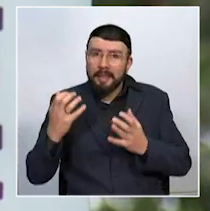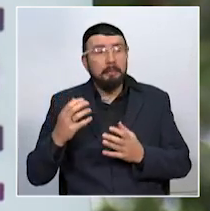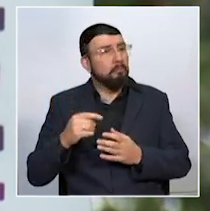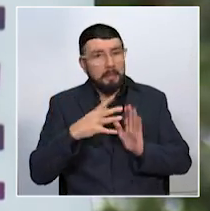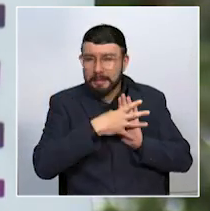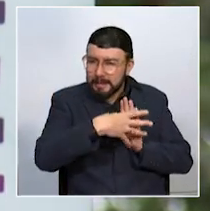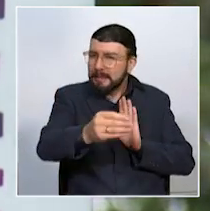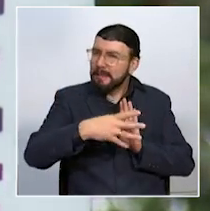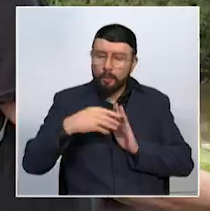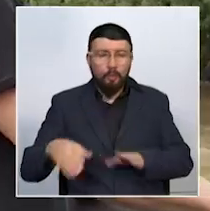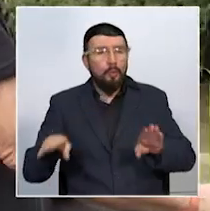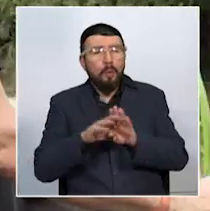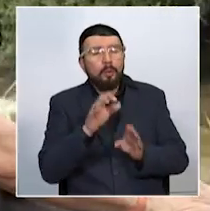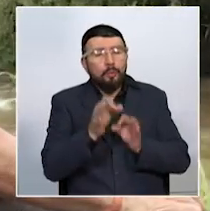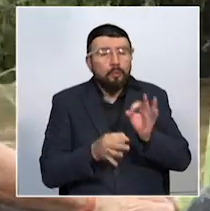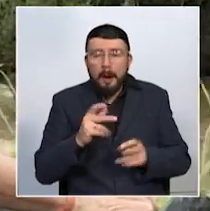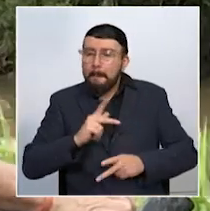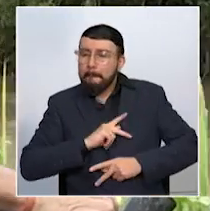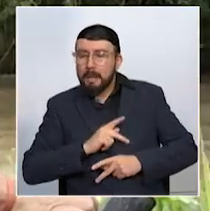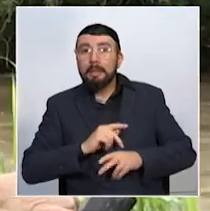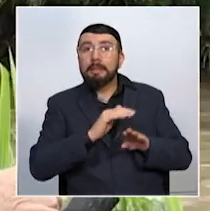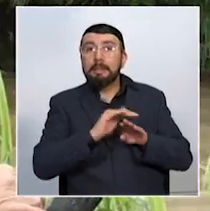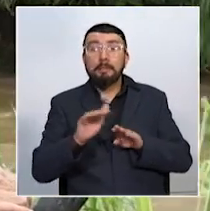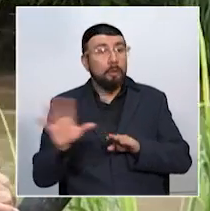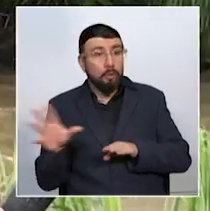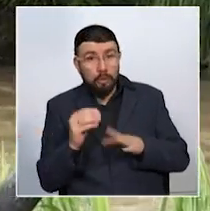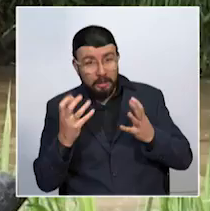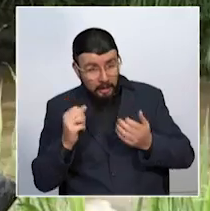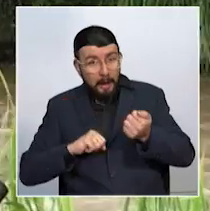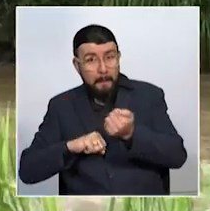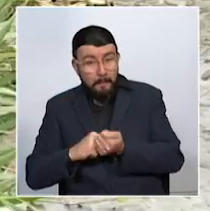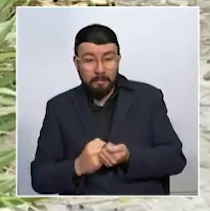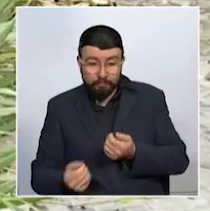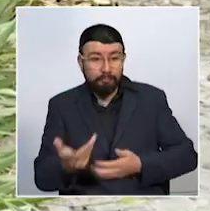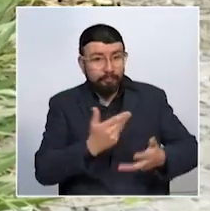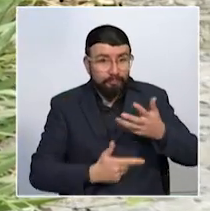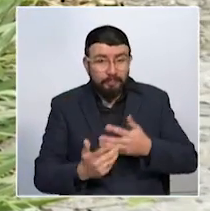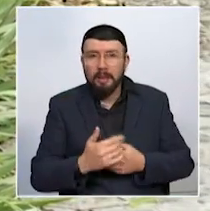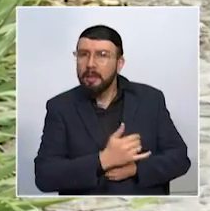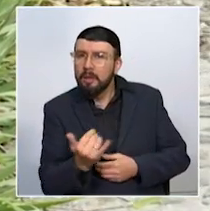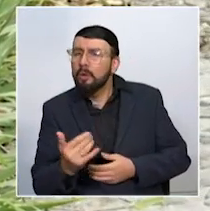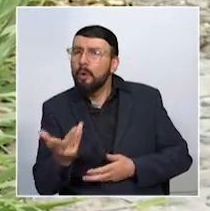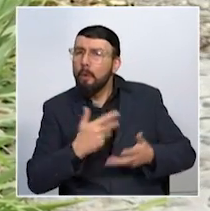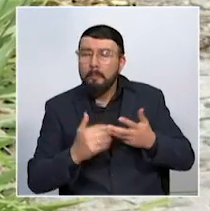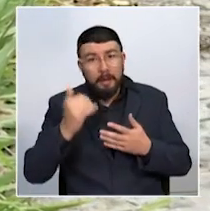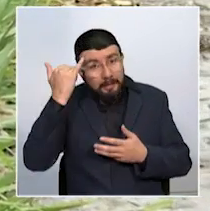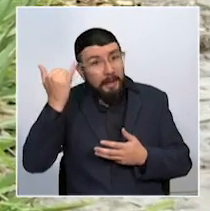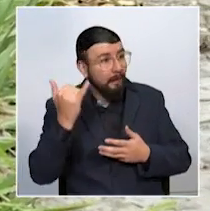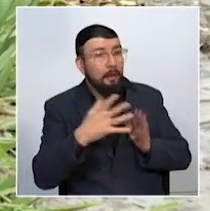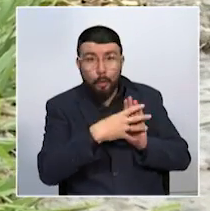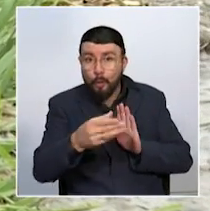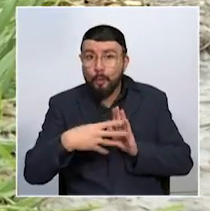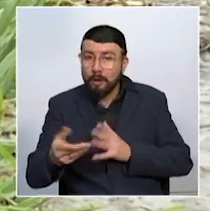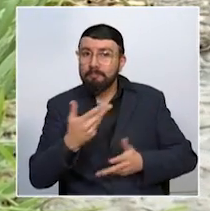sentido cívico y de pertenencia, por lo que invita a todos los que quieran aportar su granito de arena a que compartan sus ideas y a unen